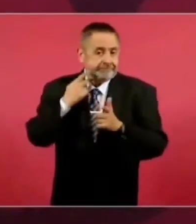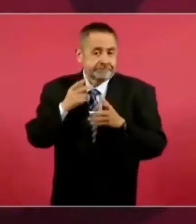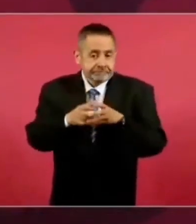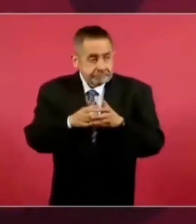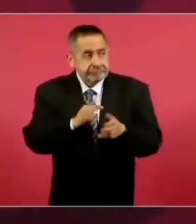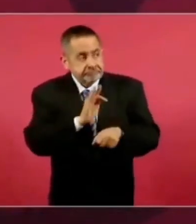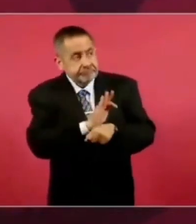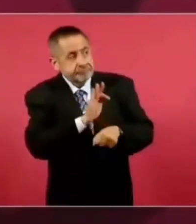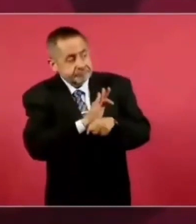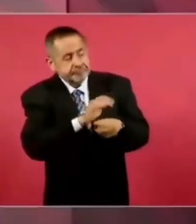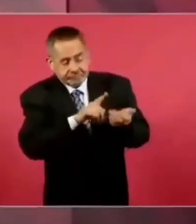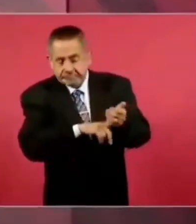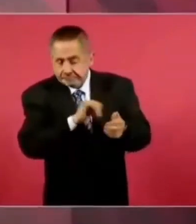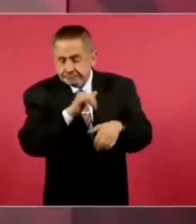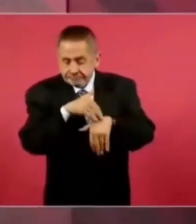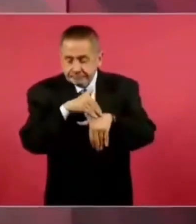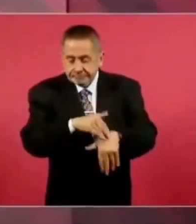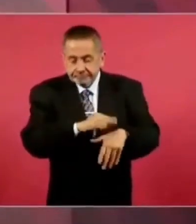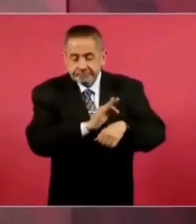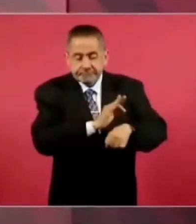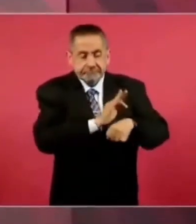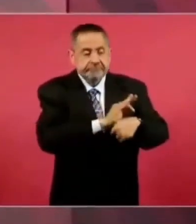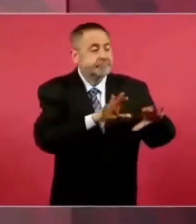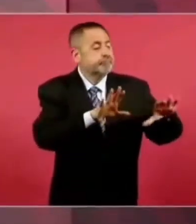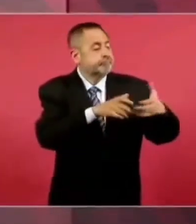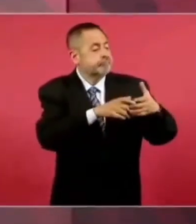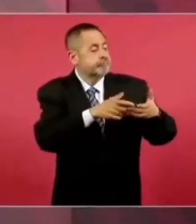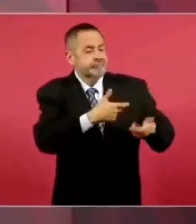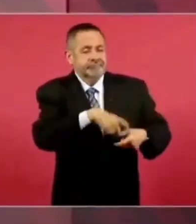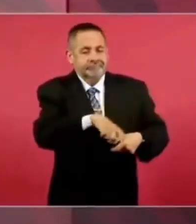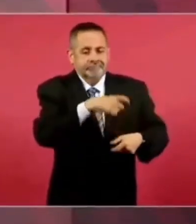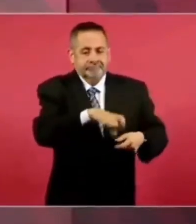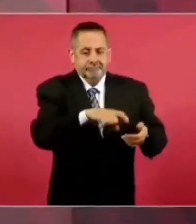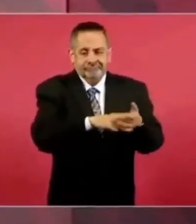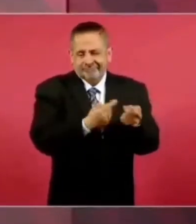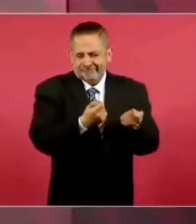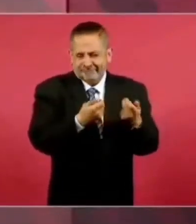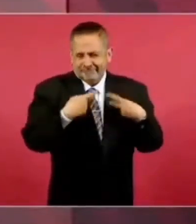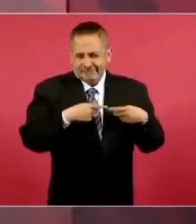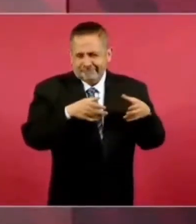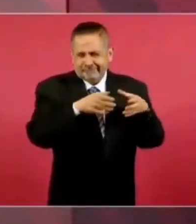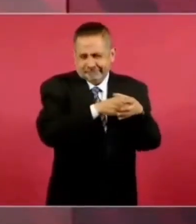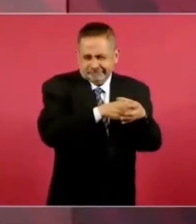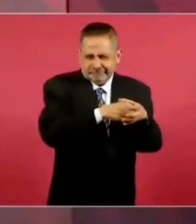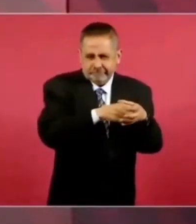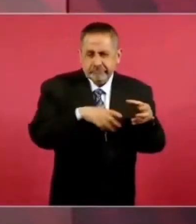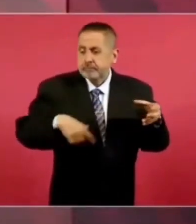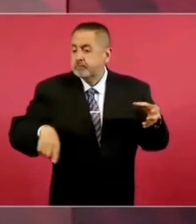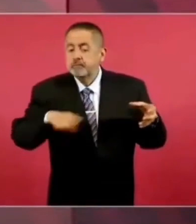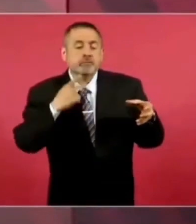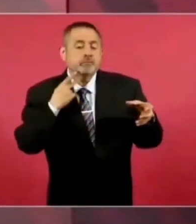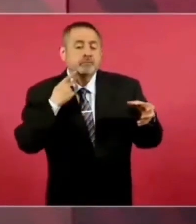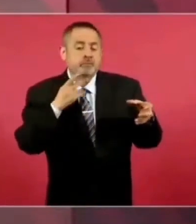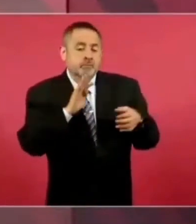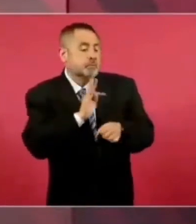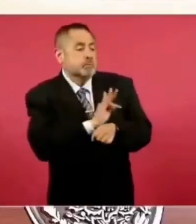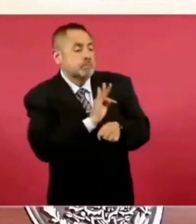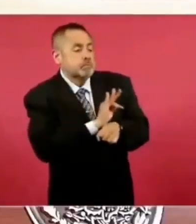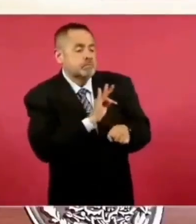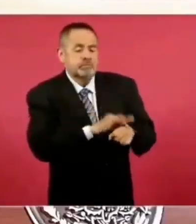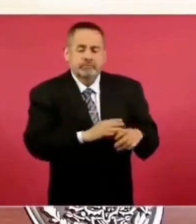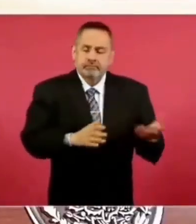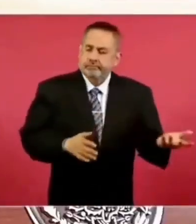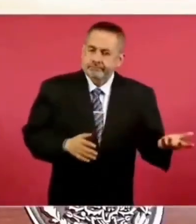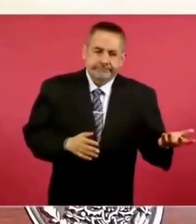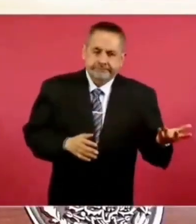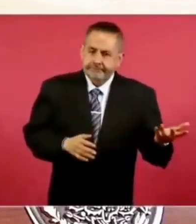intereses de la oligarquía, de la minoría, no